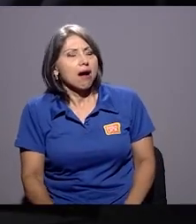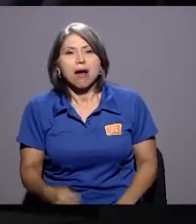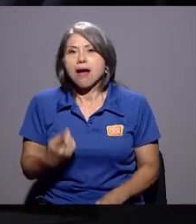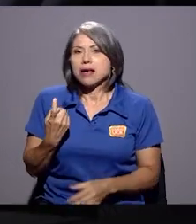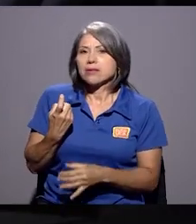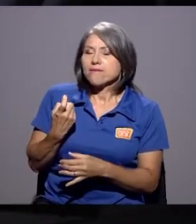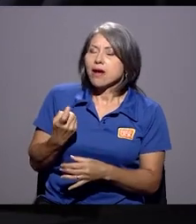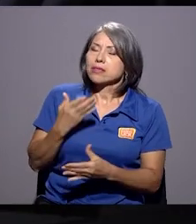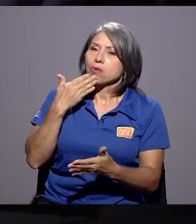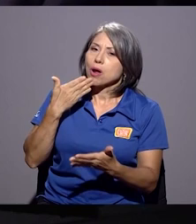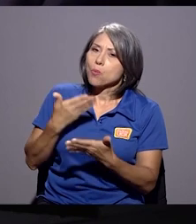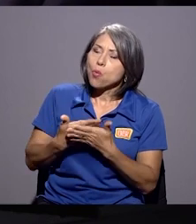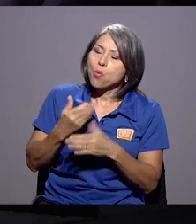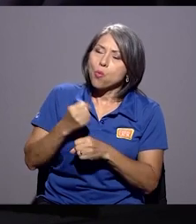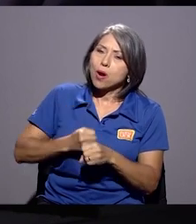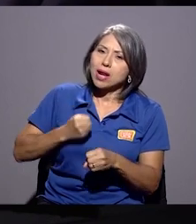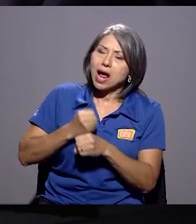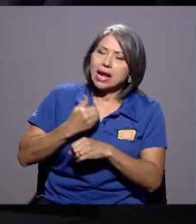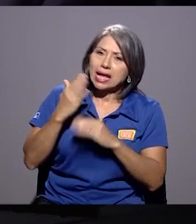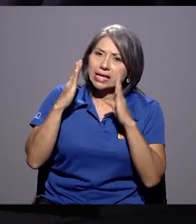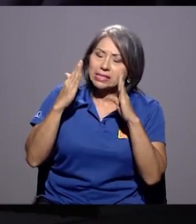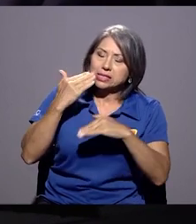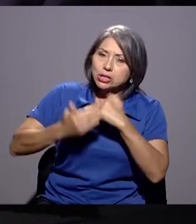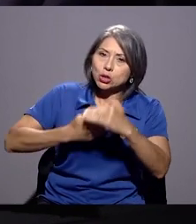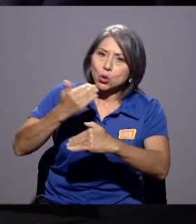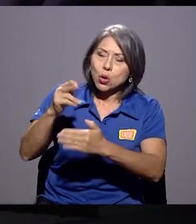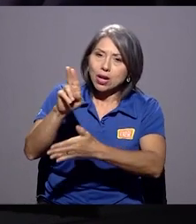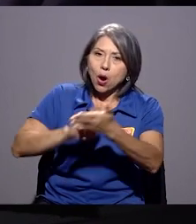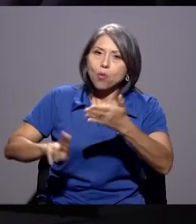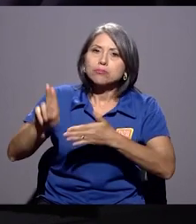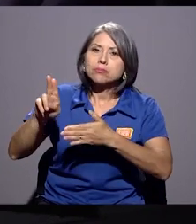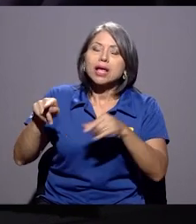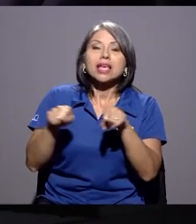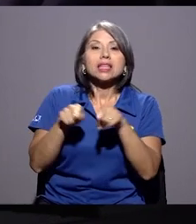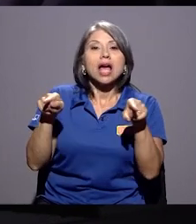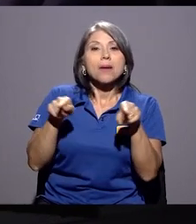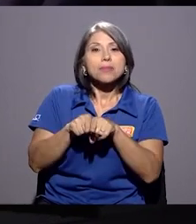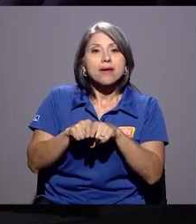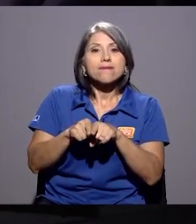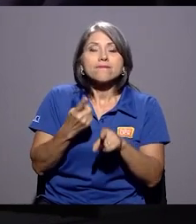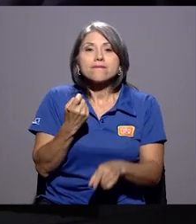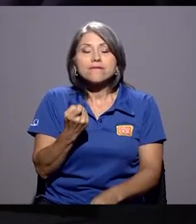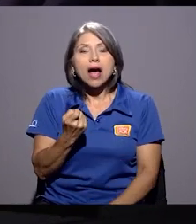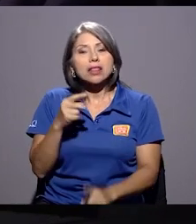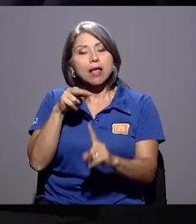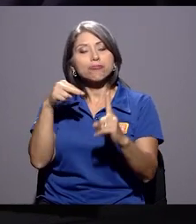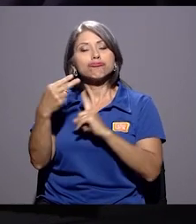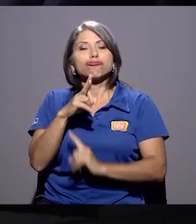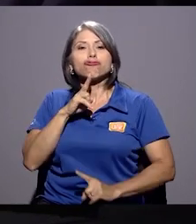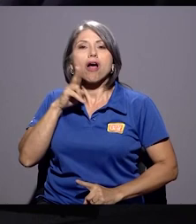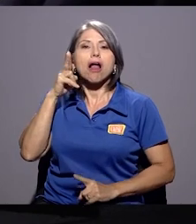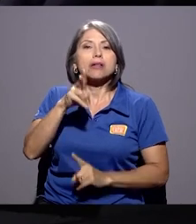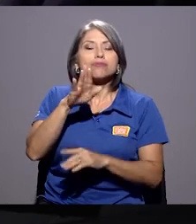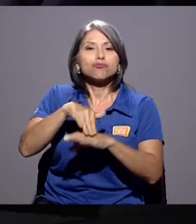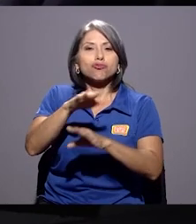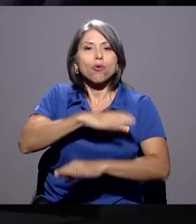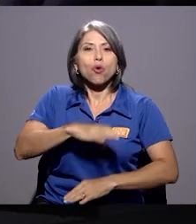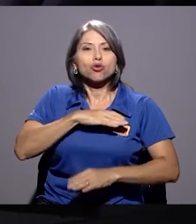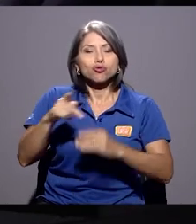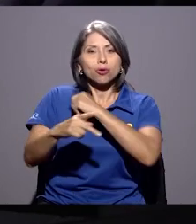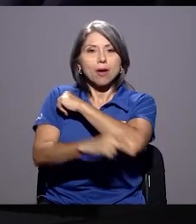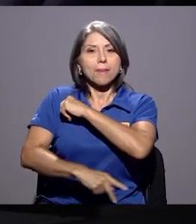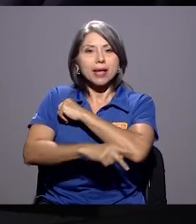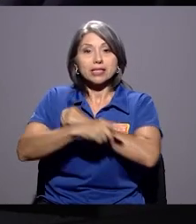Hace falta una muy buena gestión en la universidad. Y también hace falta un realismo de las condiciones del país.